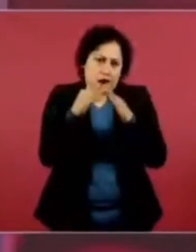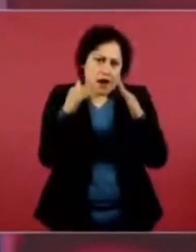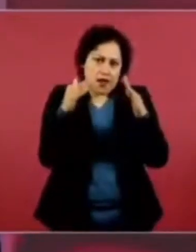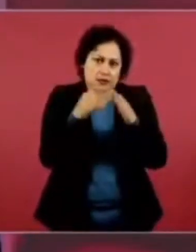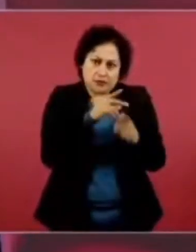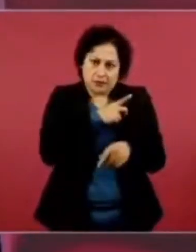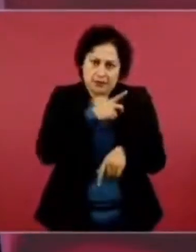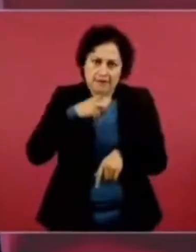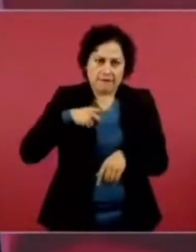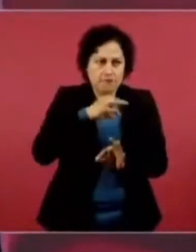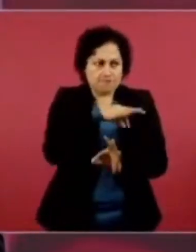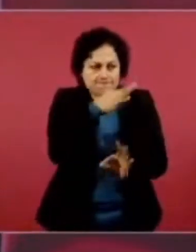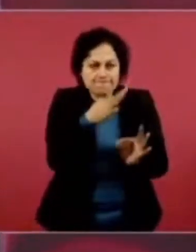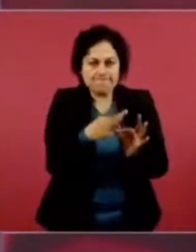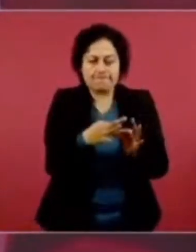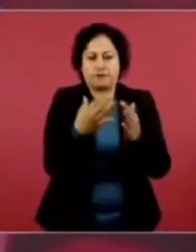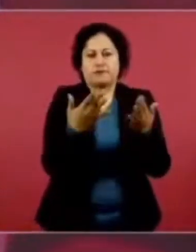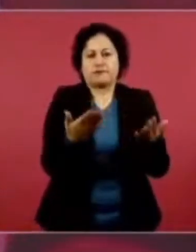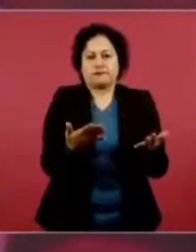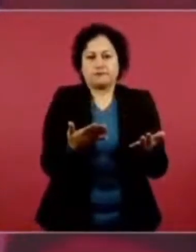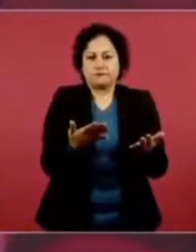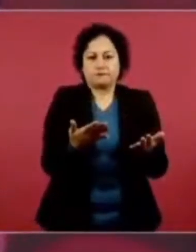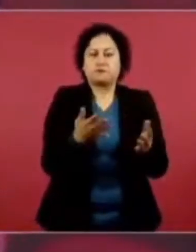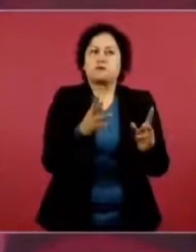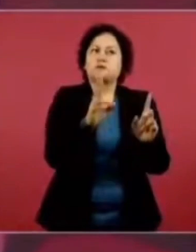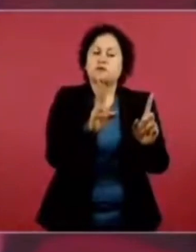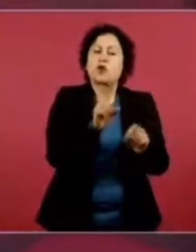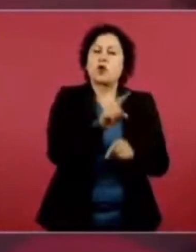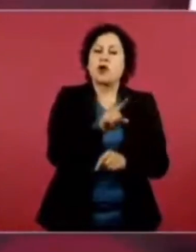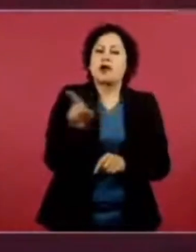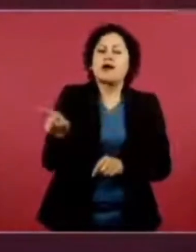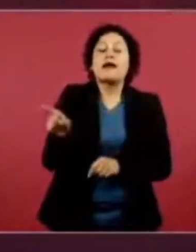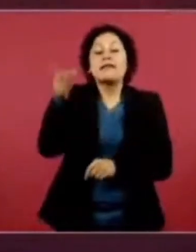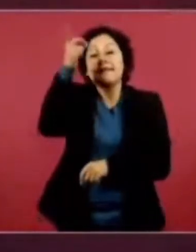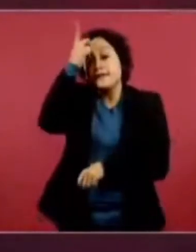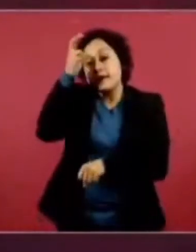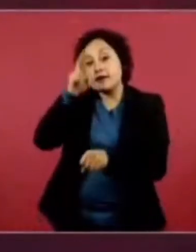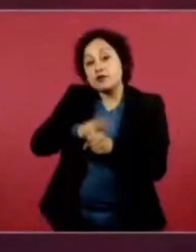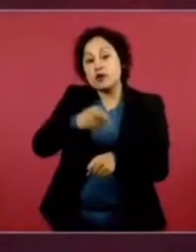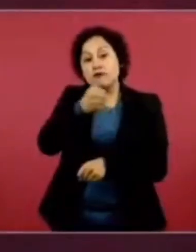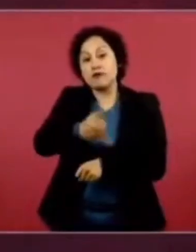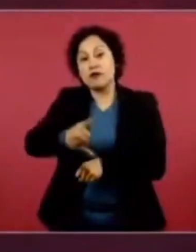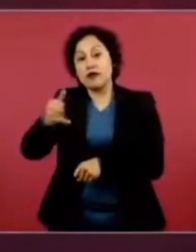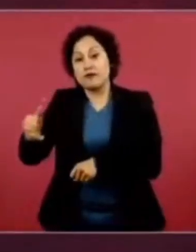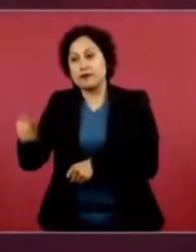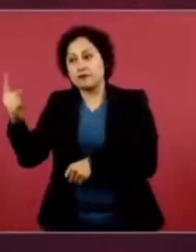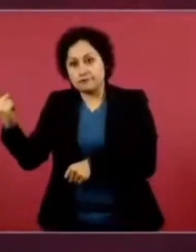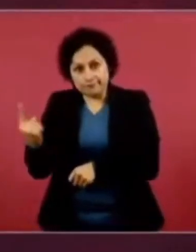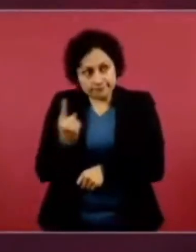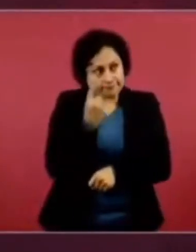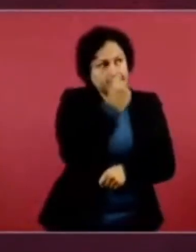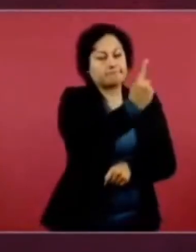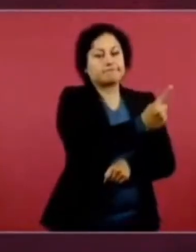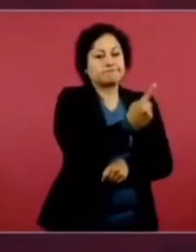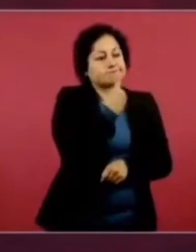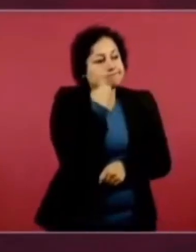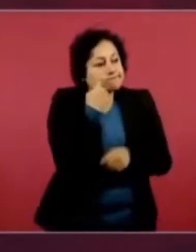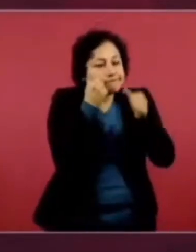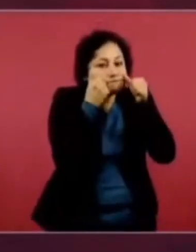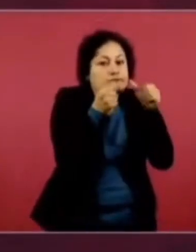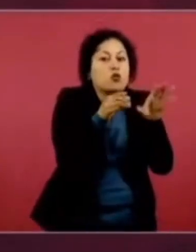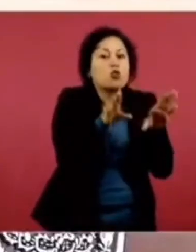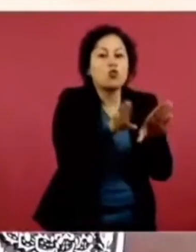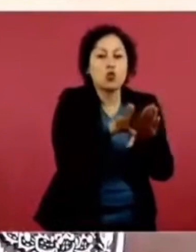el director del InfoNavit para ver cómo se le hace y que ellos tengan derecho a recibir créditos.